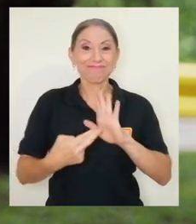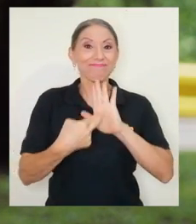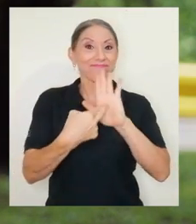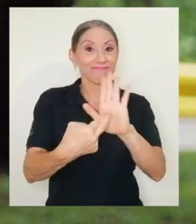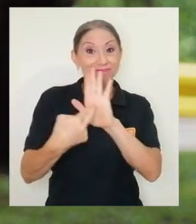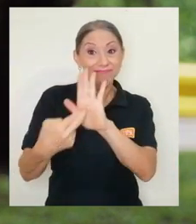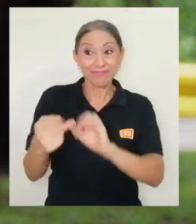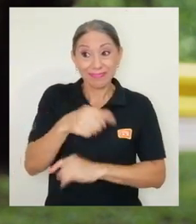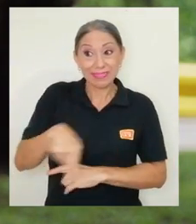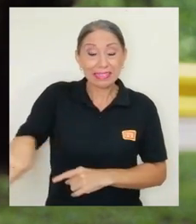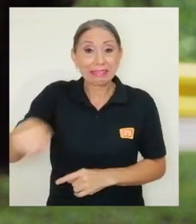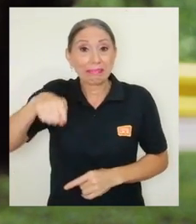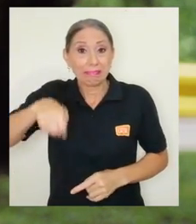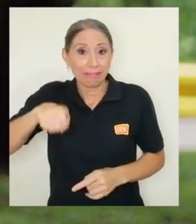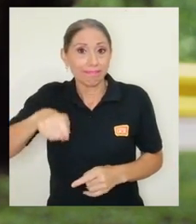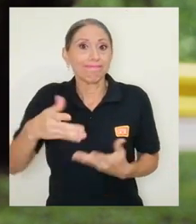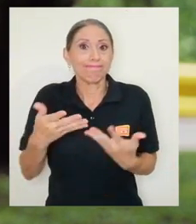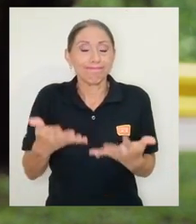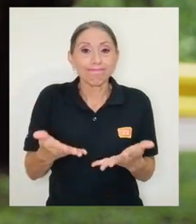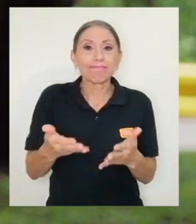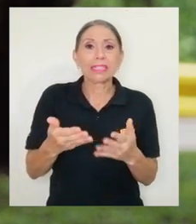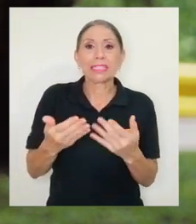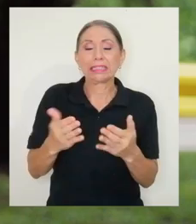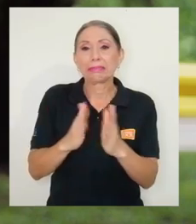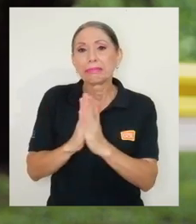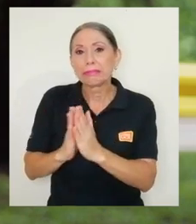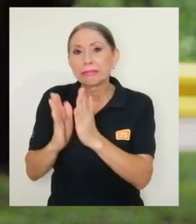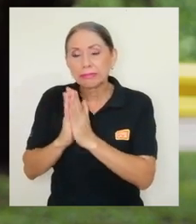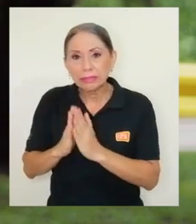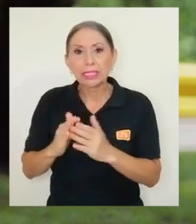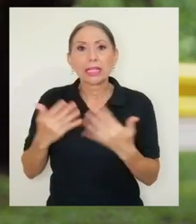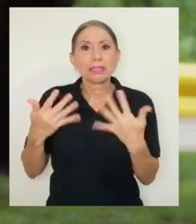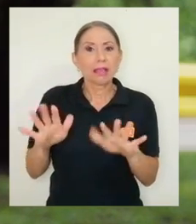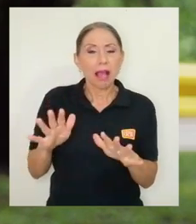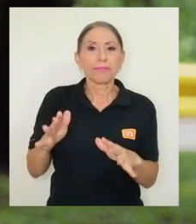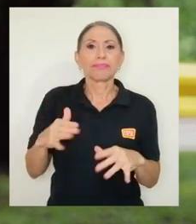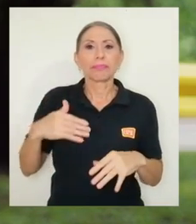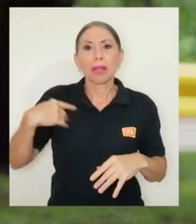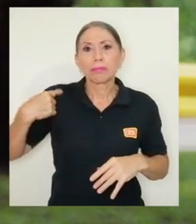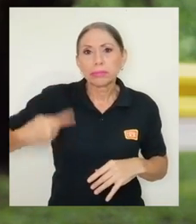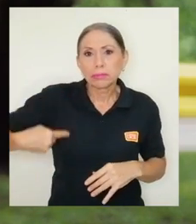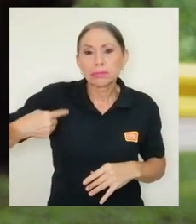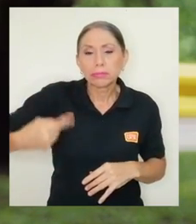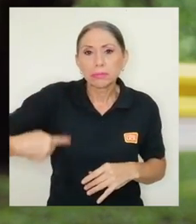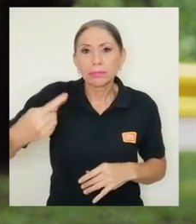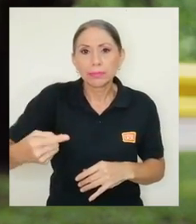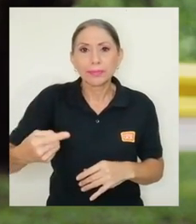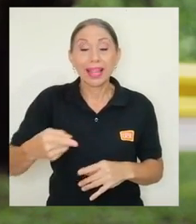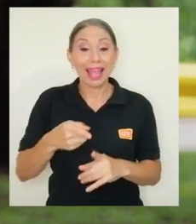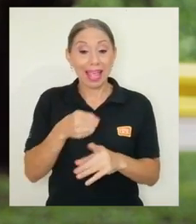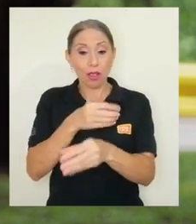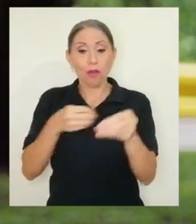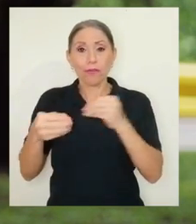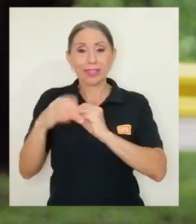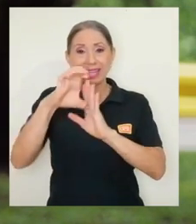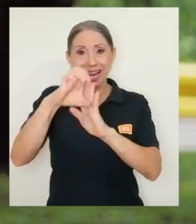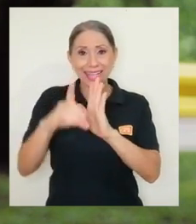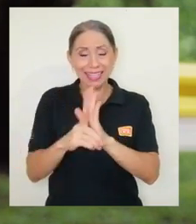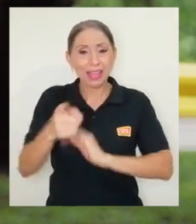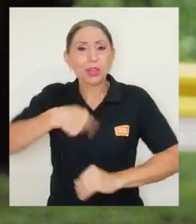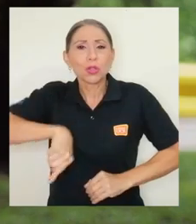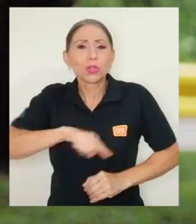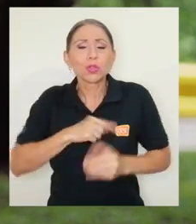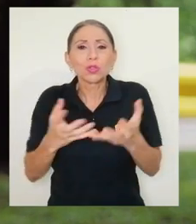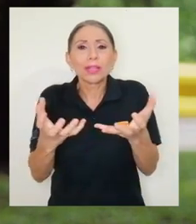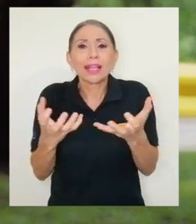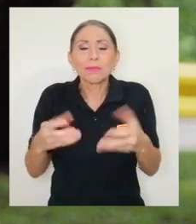se ha ido incrementando, las adscripciones han ido aumentando semestre por semestre, ¿verdad? Y desde el CASET lo que tratamos es